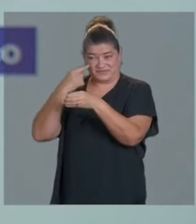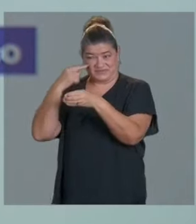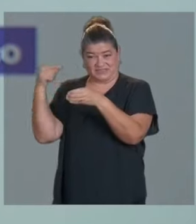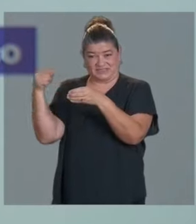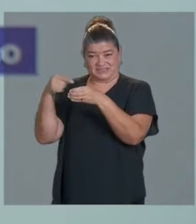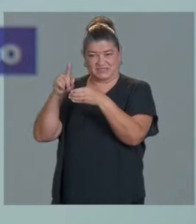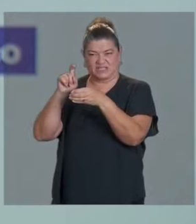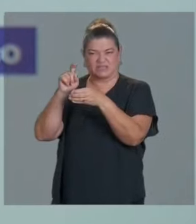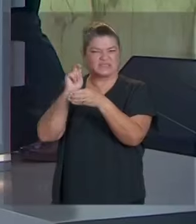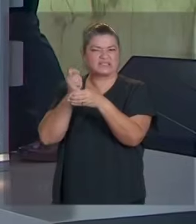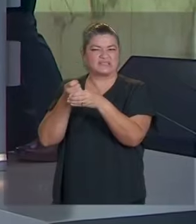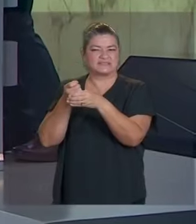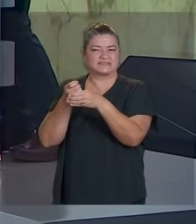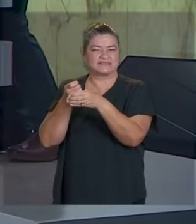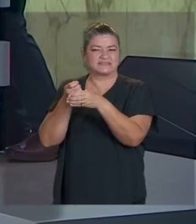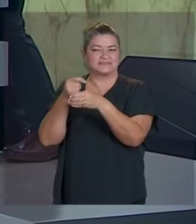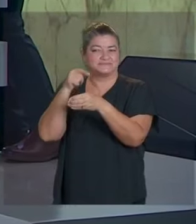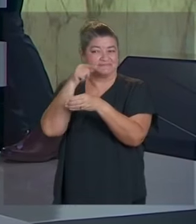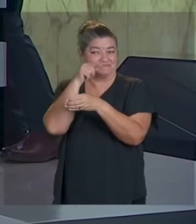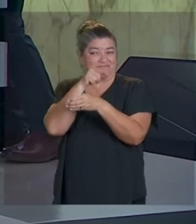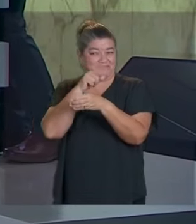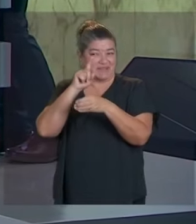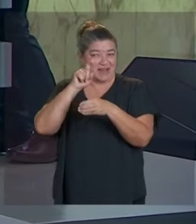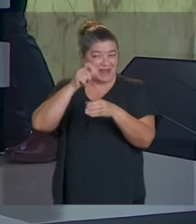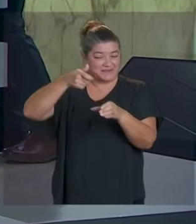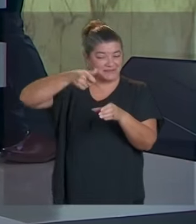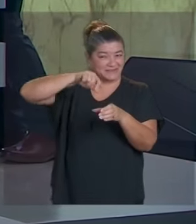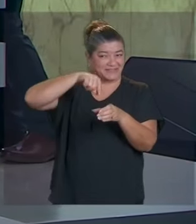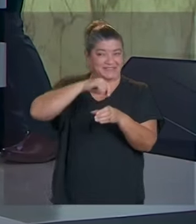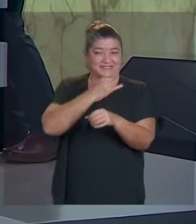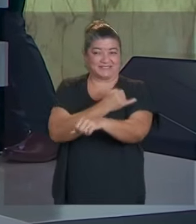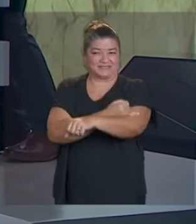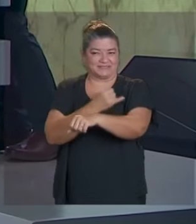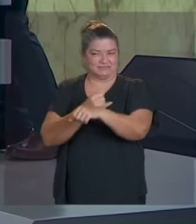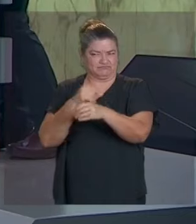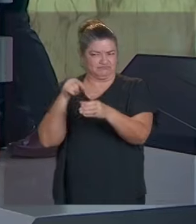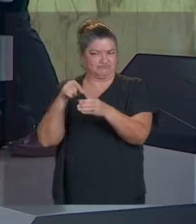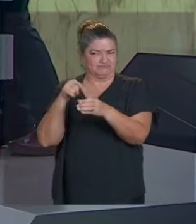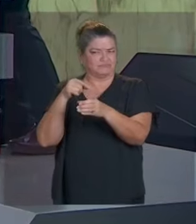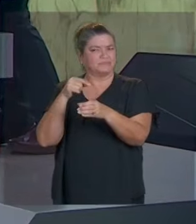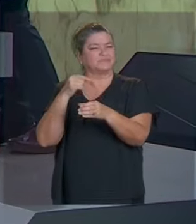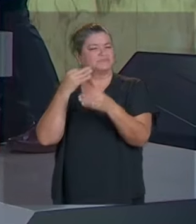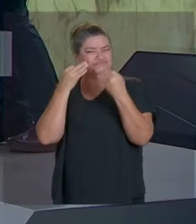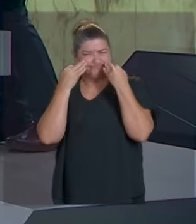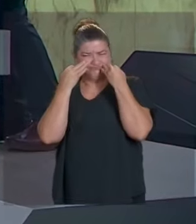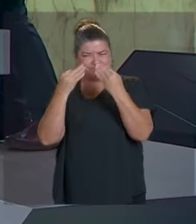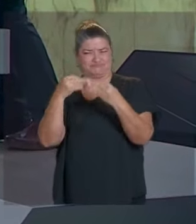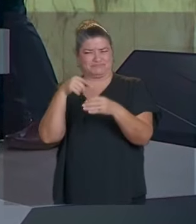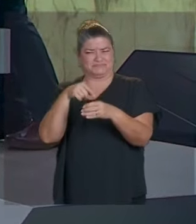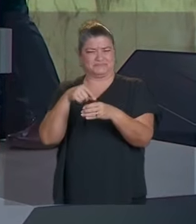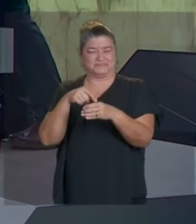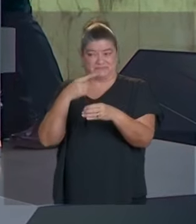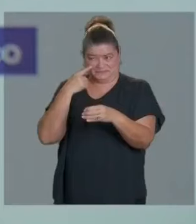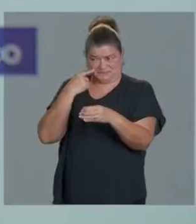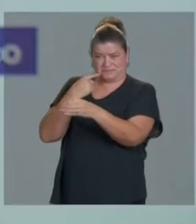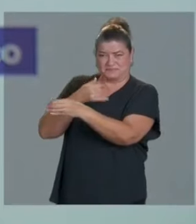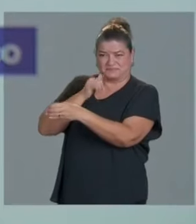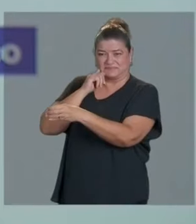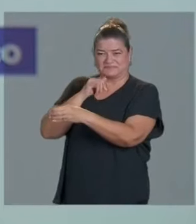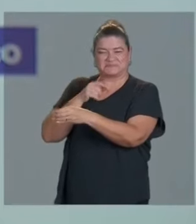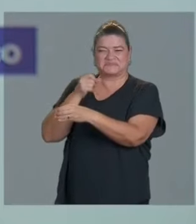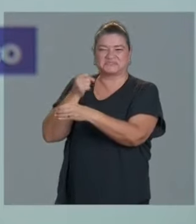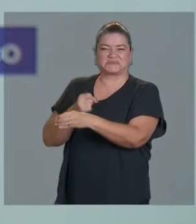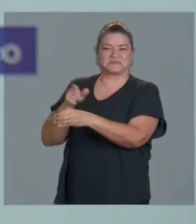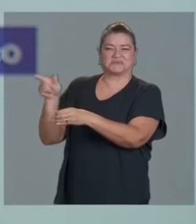Xochimilco, que es el oriente de la ciudad. Yo sé que no va a voltear, no le importa. Voy a subir en este momento a mis redes